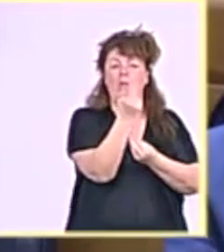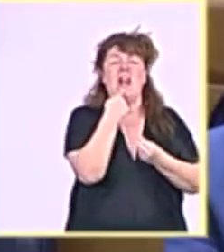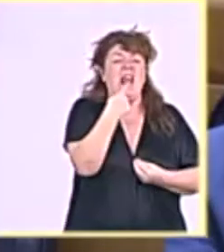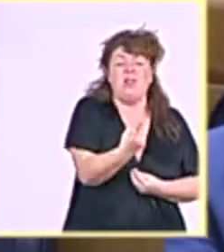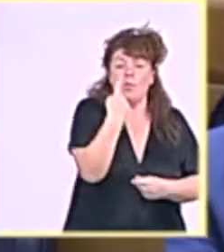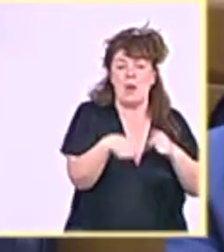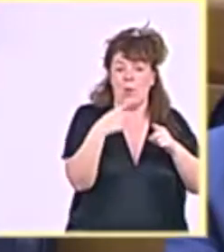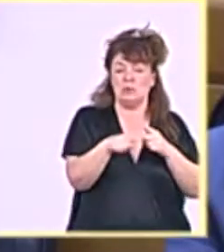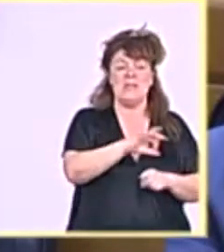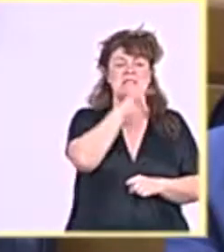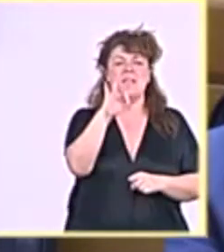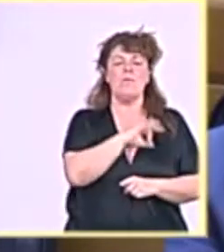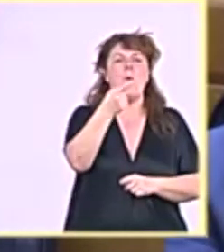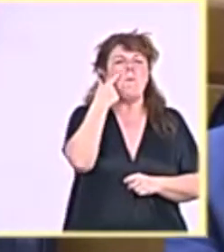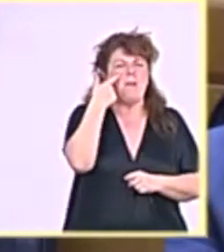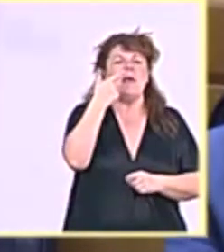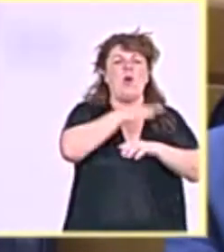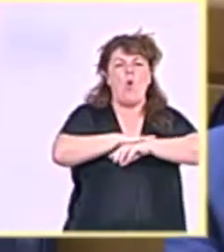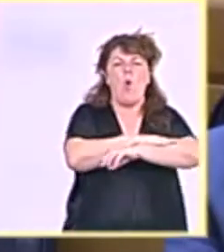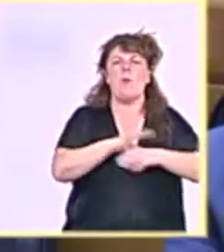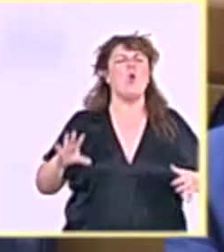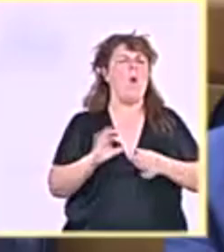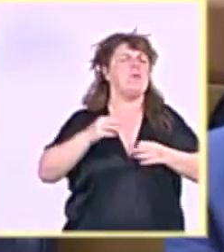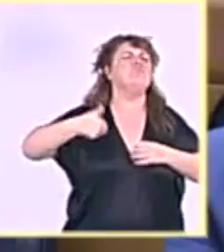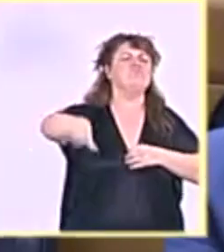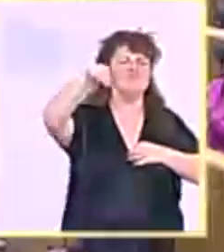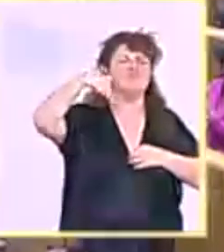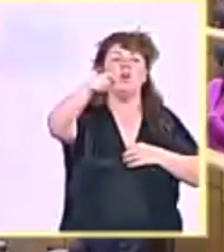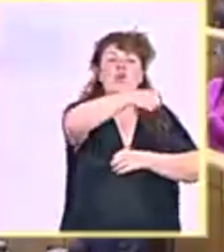mucho tiempo y ustedes van a permanecer en la oposición durante mucho tiempo.